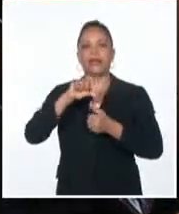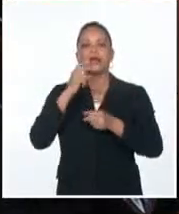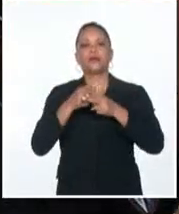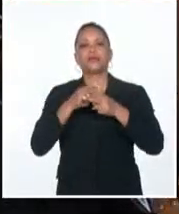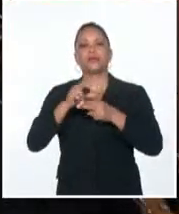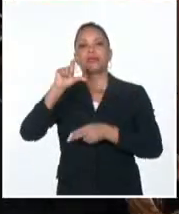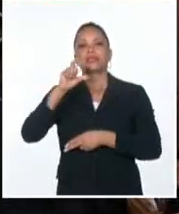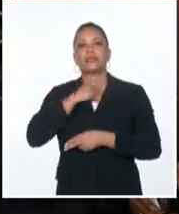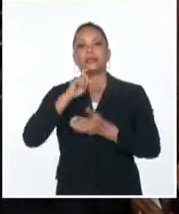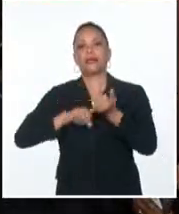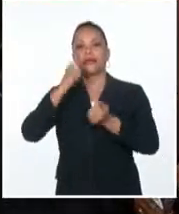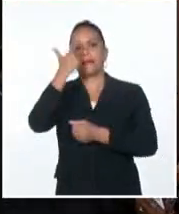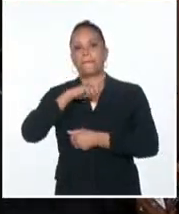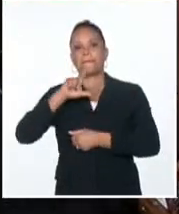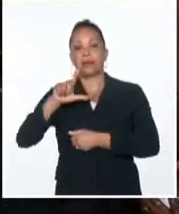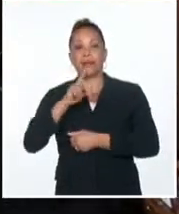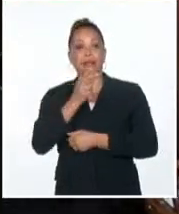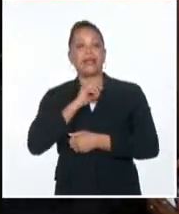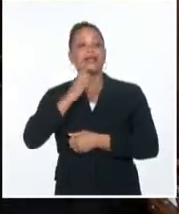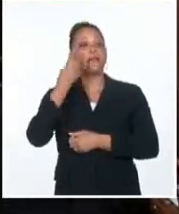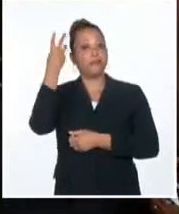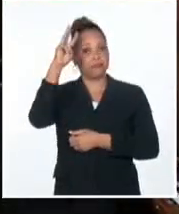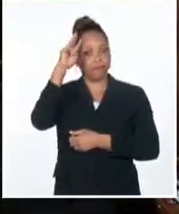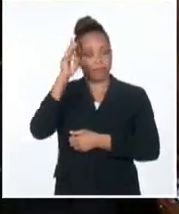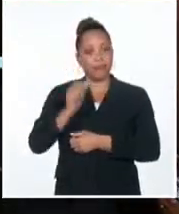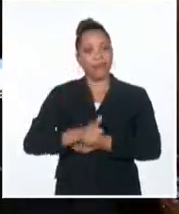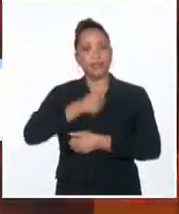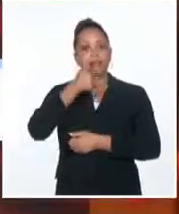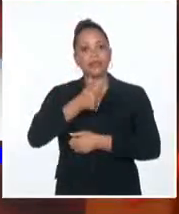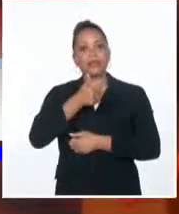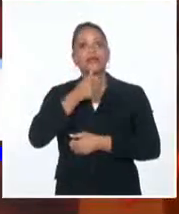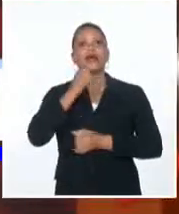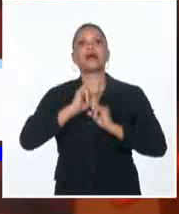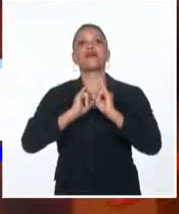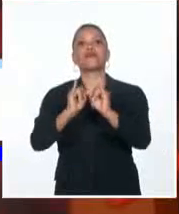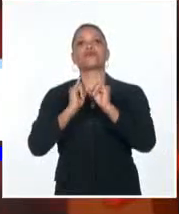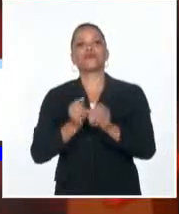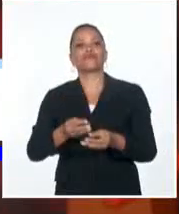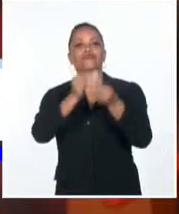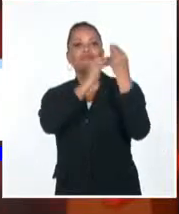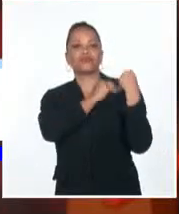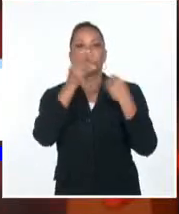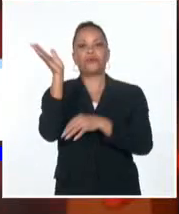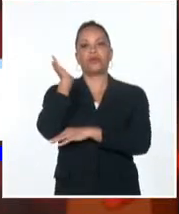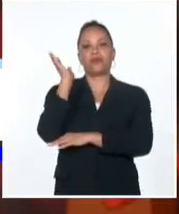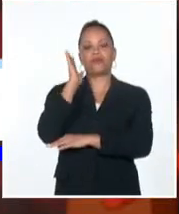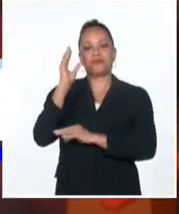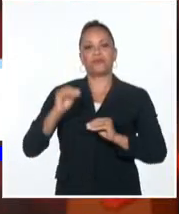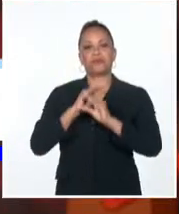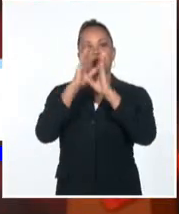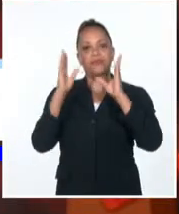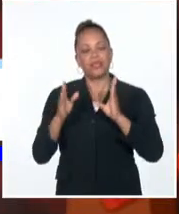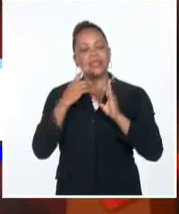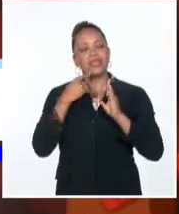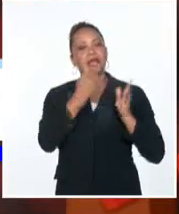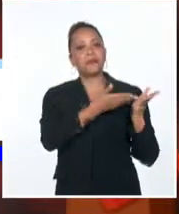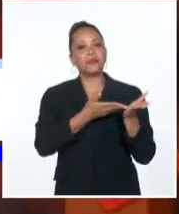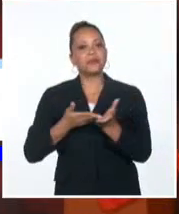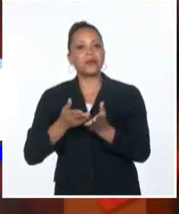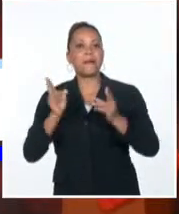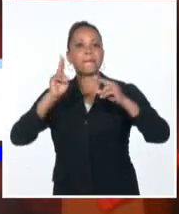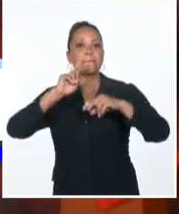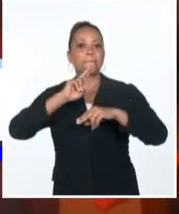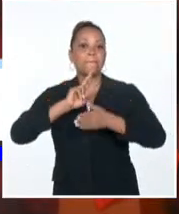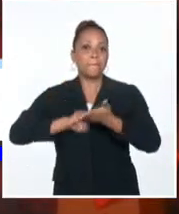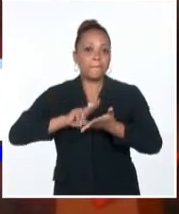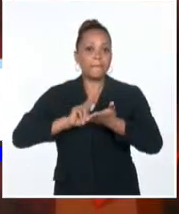información, el presidente Andrés Manuel López Obrador anunció el nombramiento en una conferencia de prensa matutina y al presentarla como miembro de su gabinete,